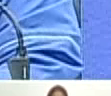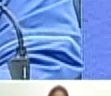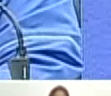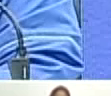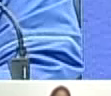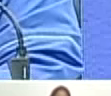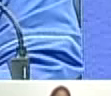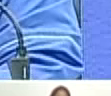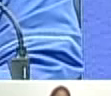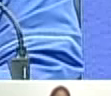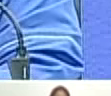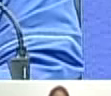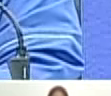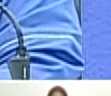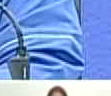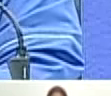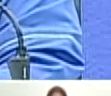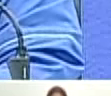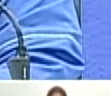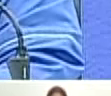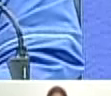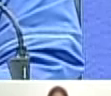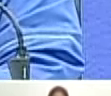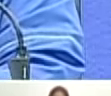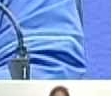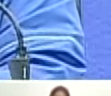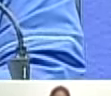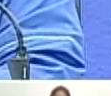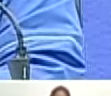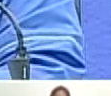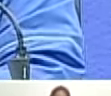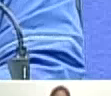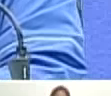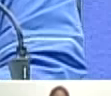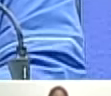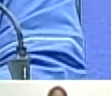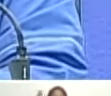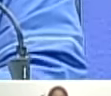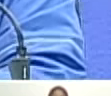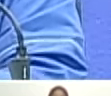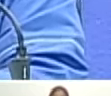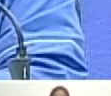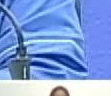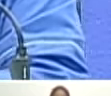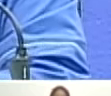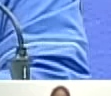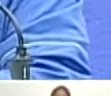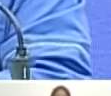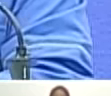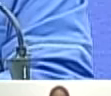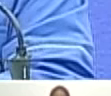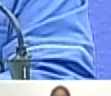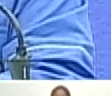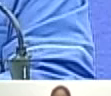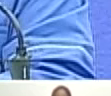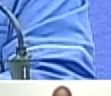como hablan las lideresas la jefa hablan con conocimiento del territorio de la población de las necesidades